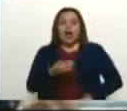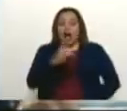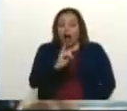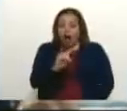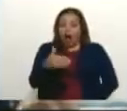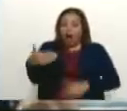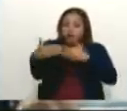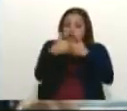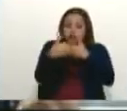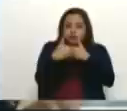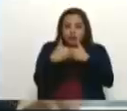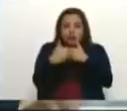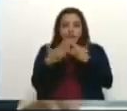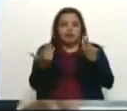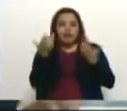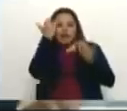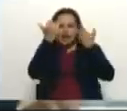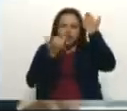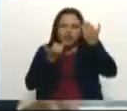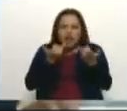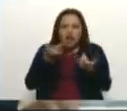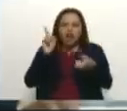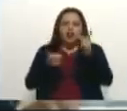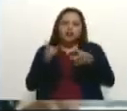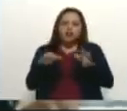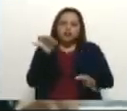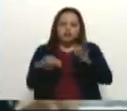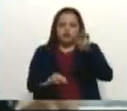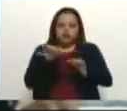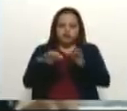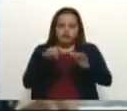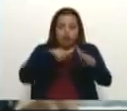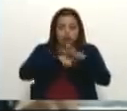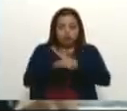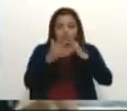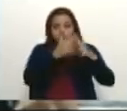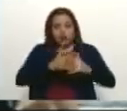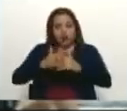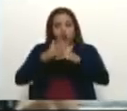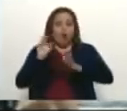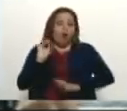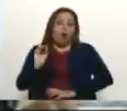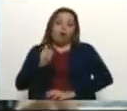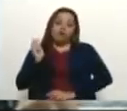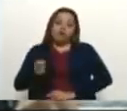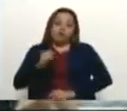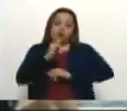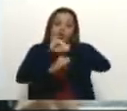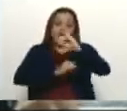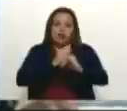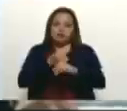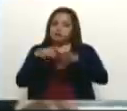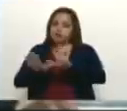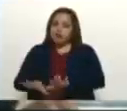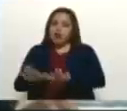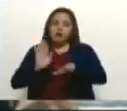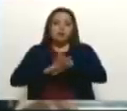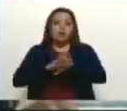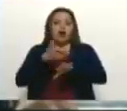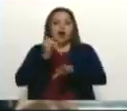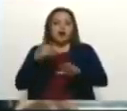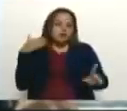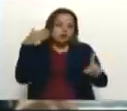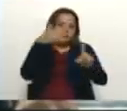través de aventuras en tribunales de Estados Unidos o a través de la Corte Penal Internacional se detenga porque afecta directamente